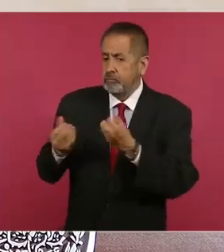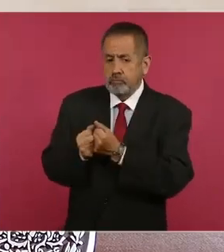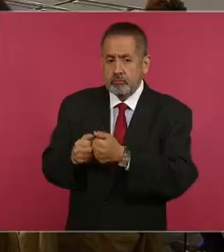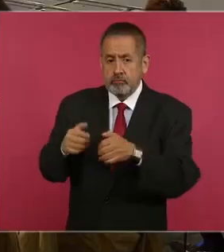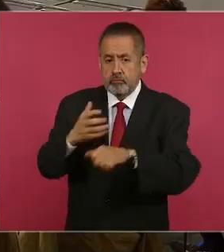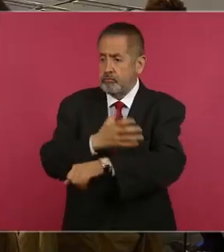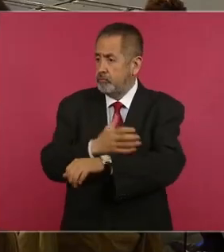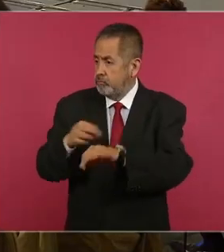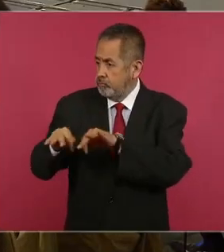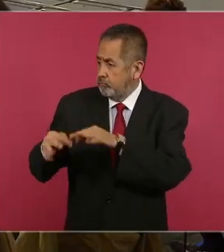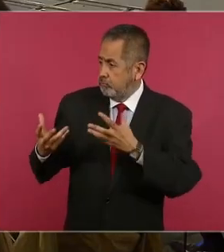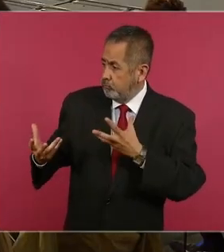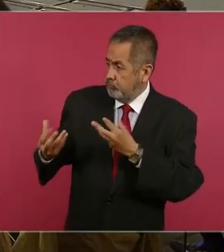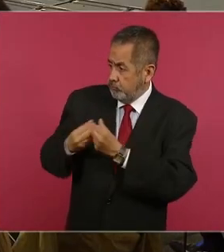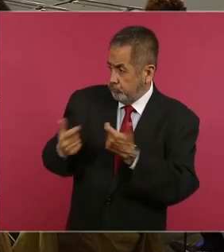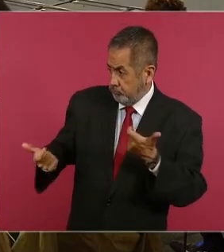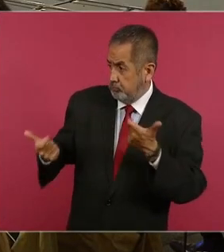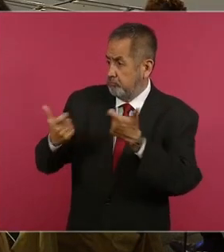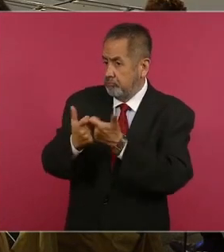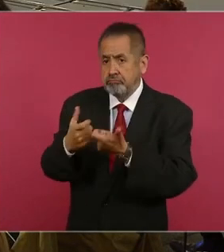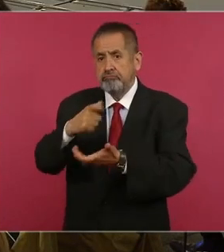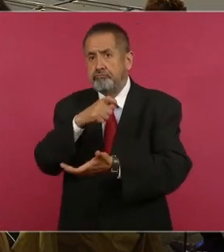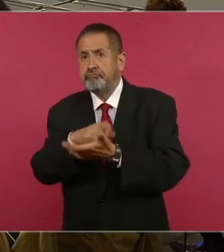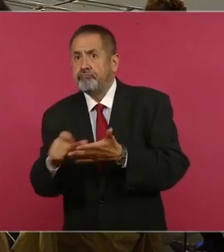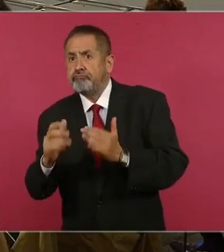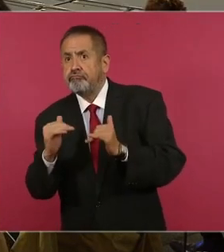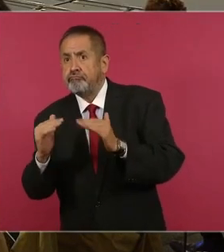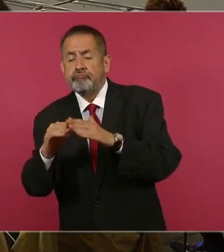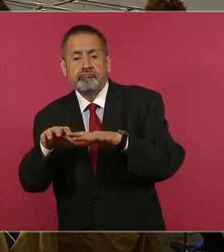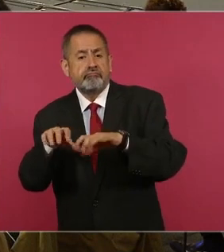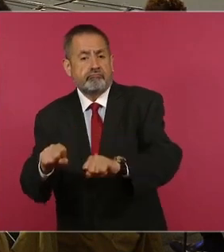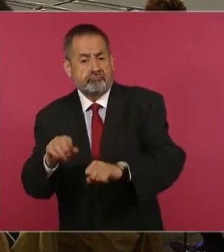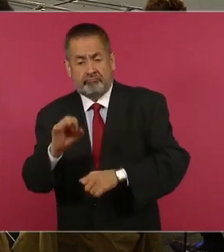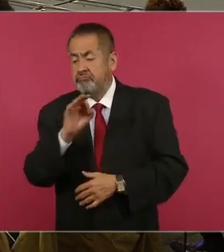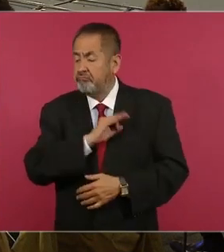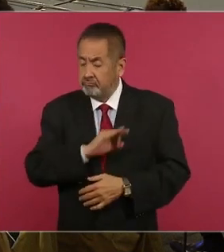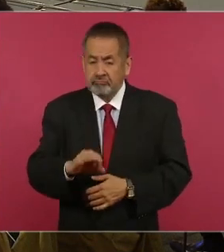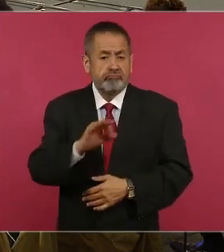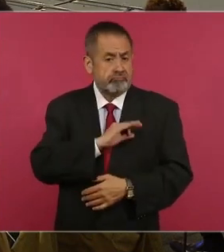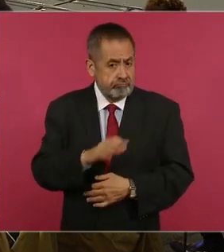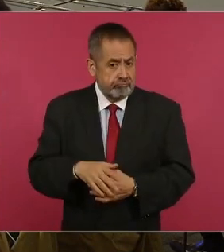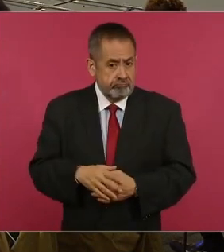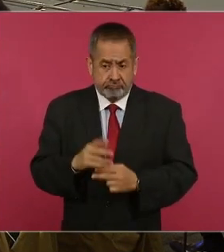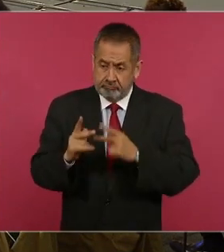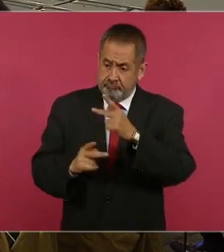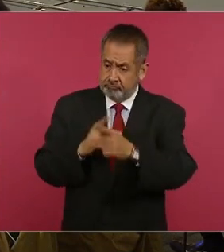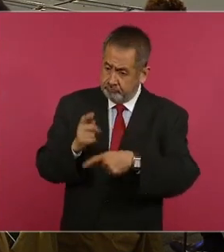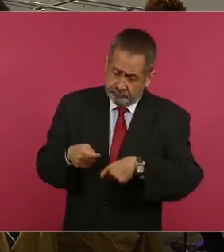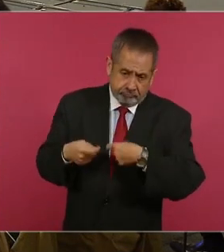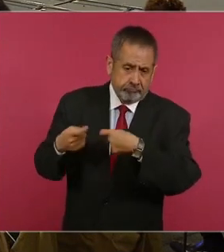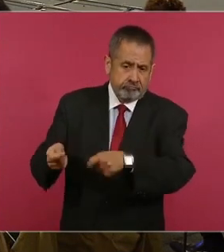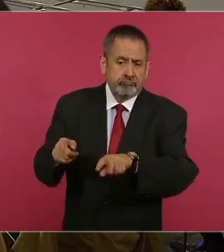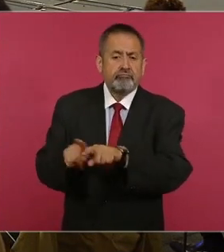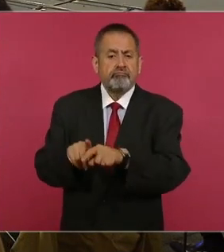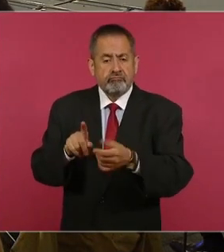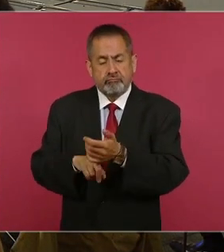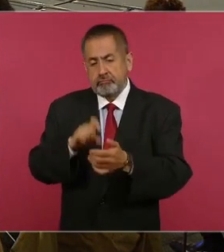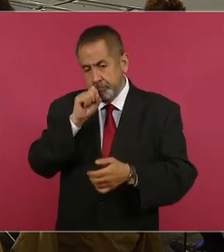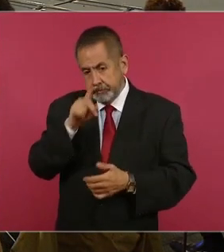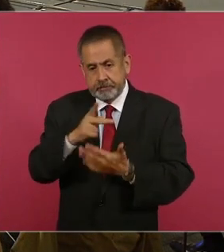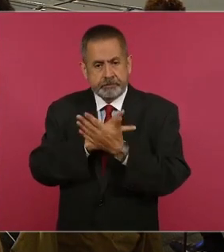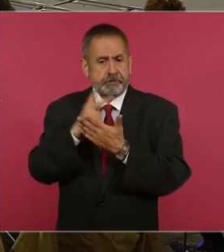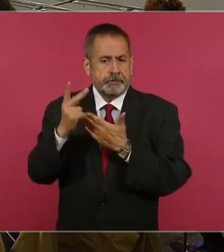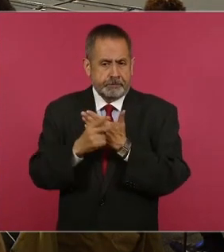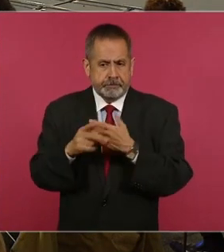del trabajo y comprar juntos una propiedad o cualquier otro tipo de crédito. Todos los créditos están aparejados a los programas de